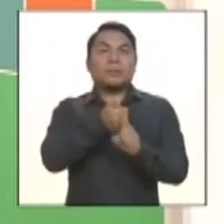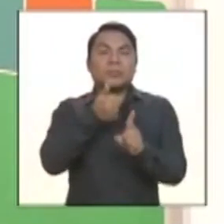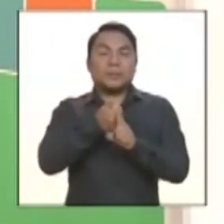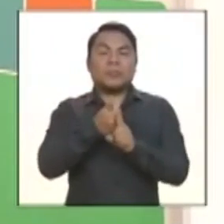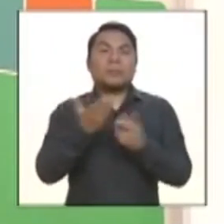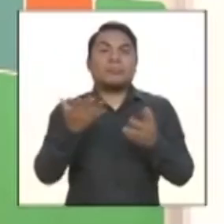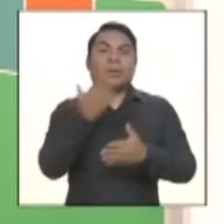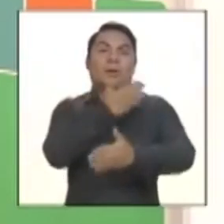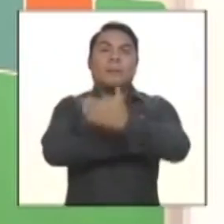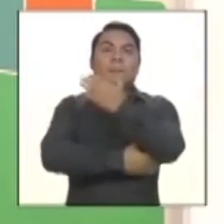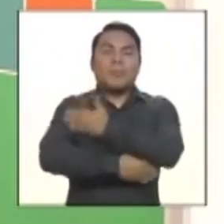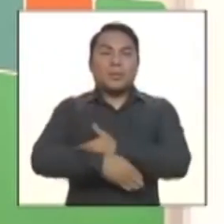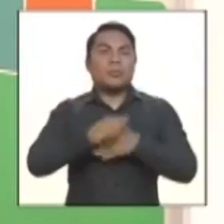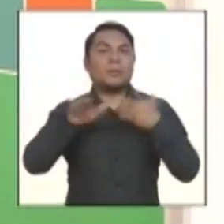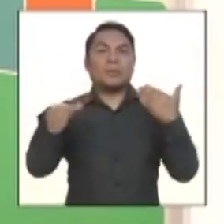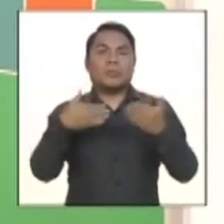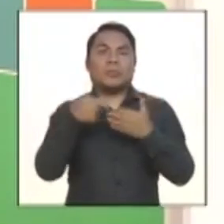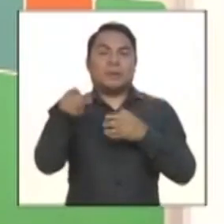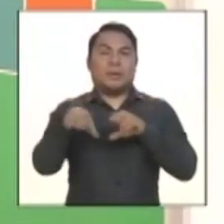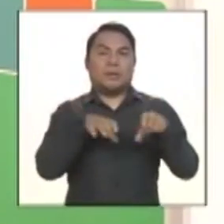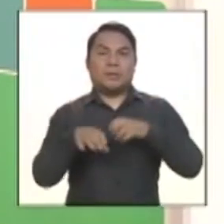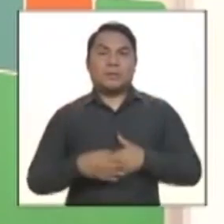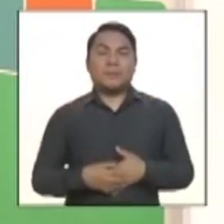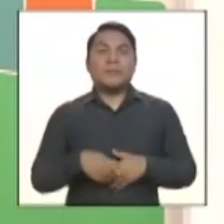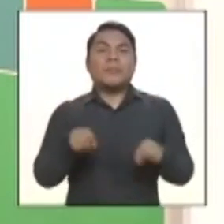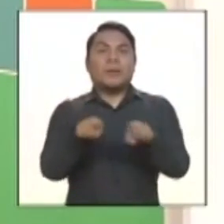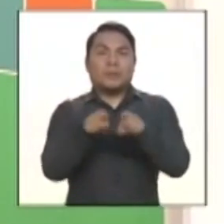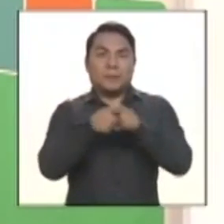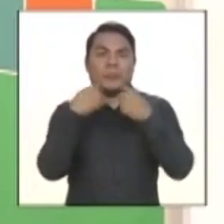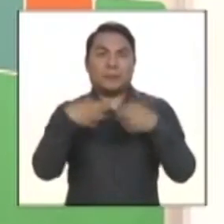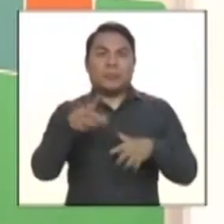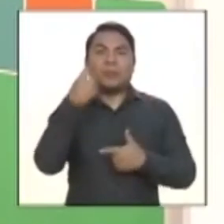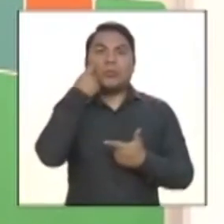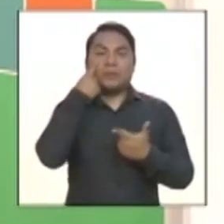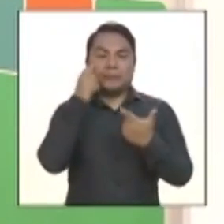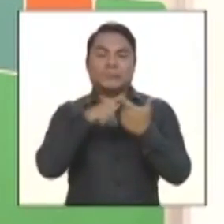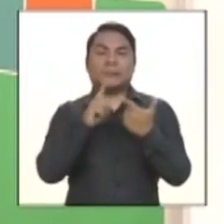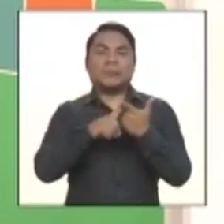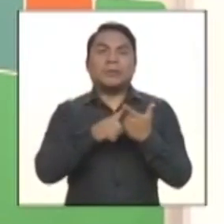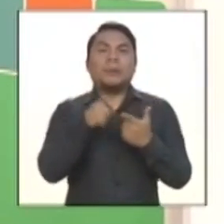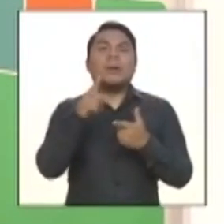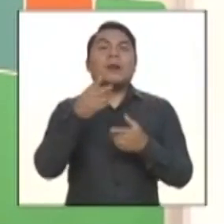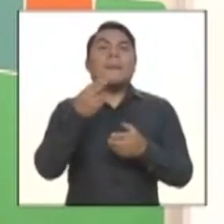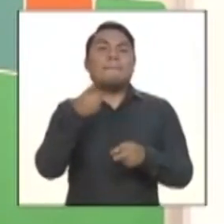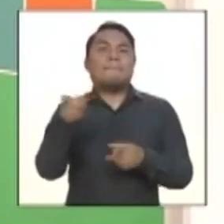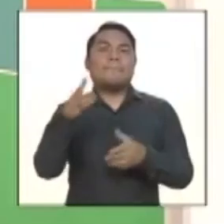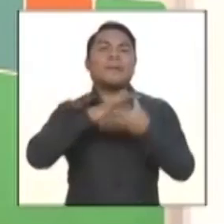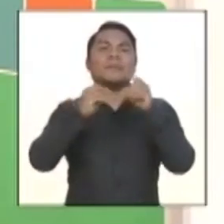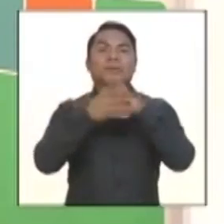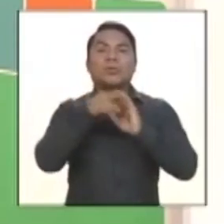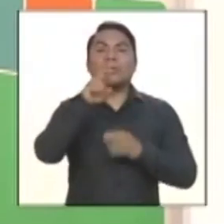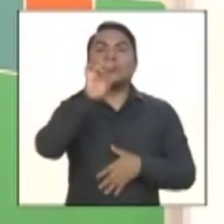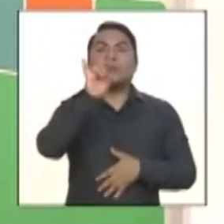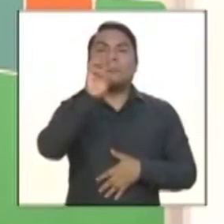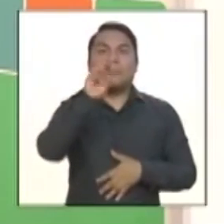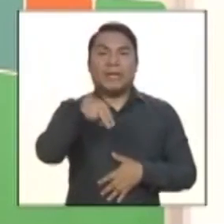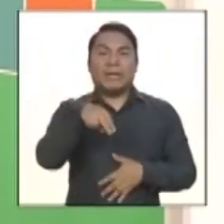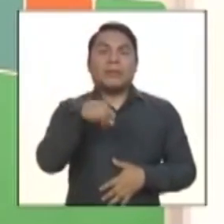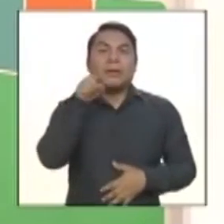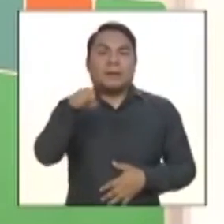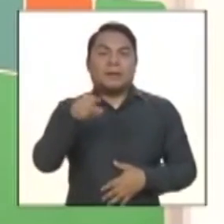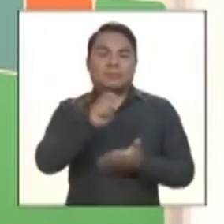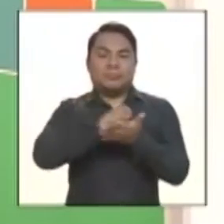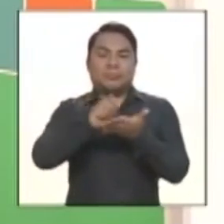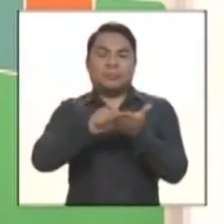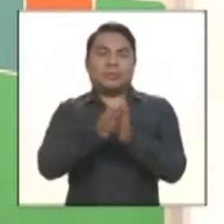polos y todo a lo que él se dedica. También hemos conocido la historia de Rubén Rivera. Él es escritor